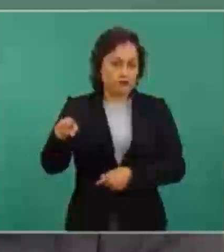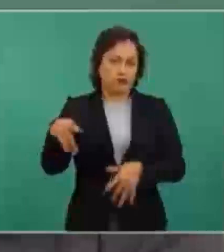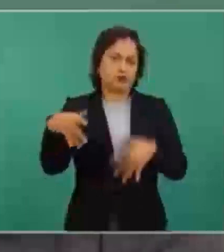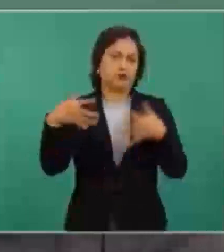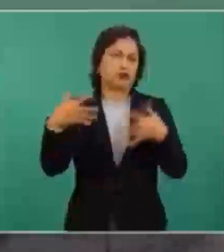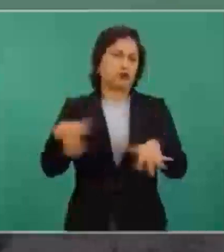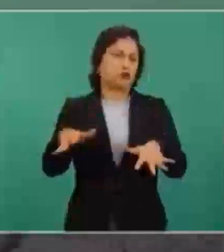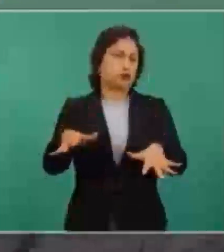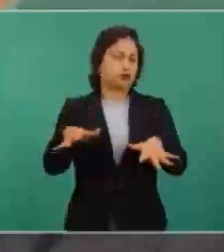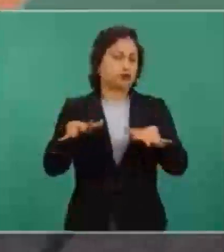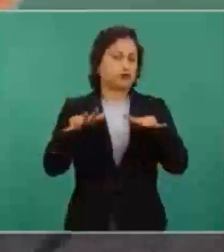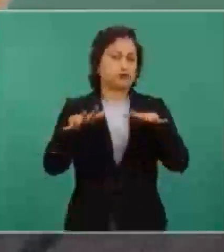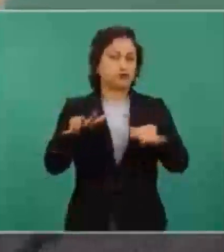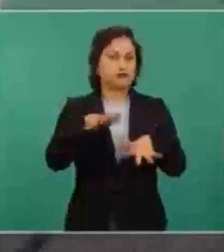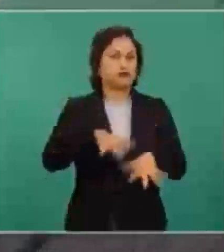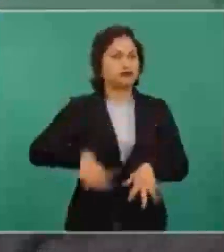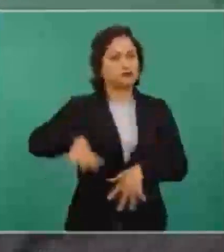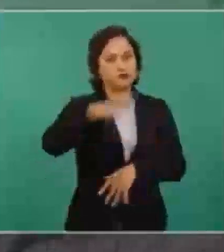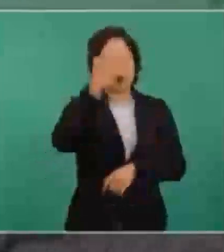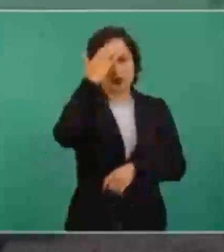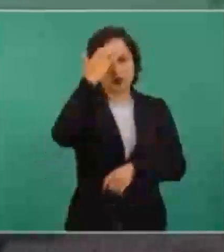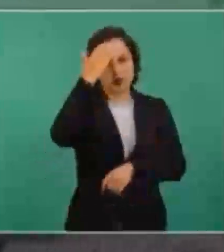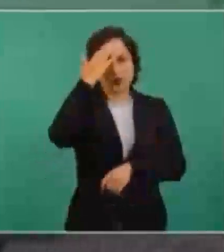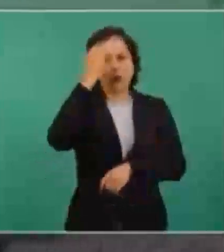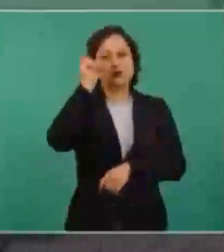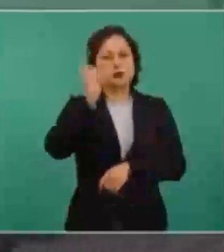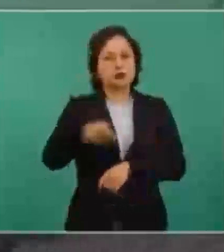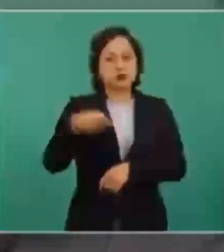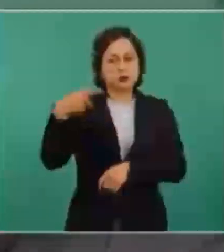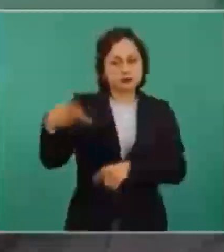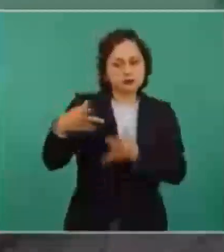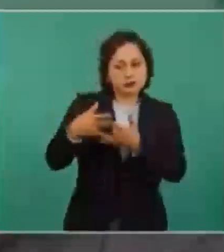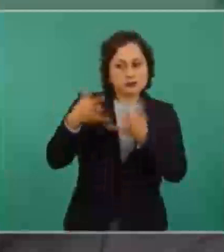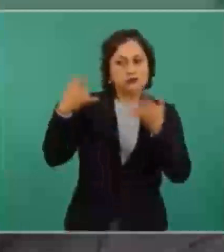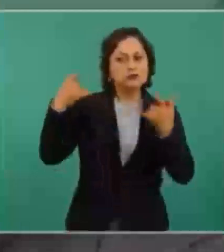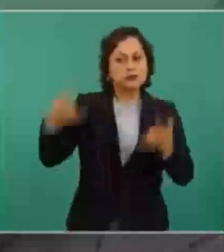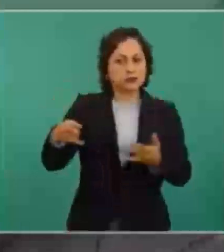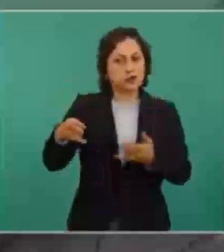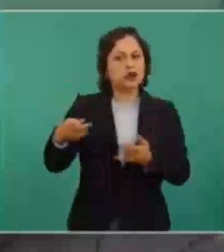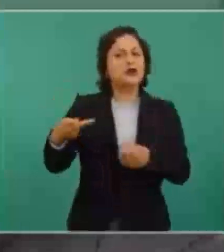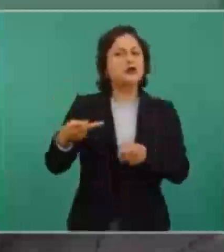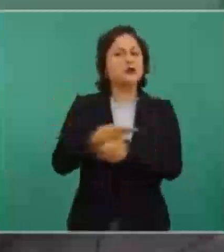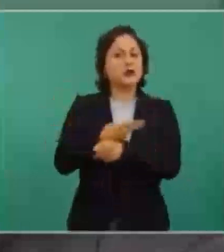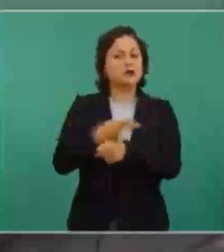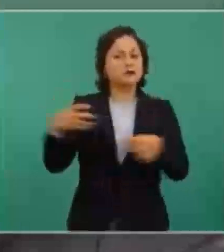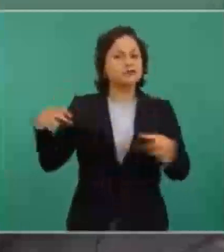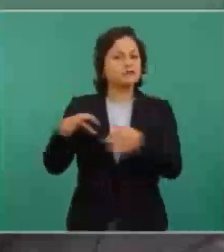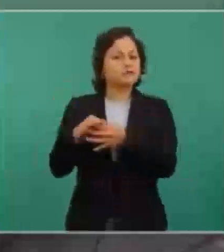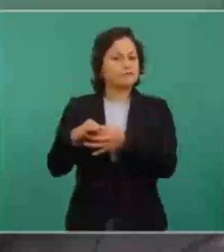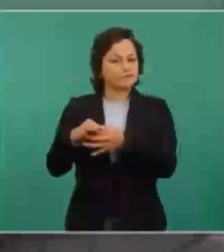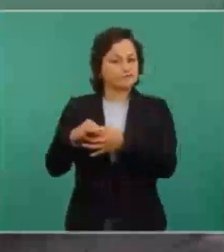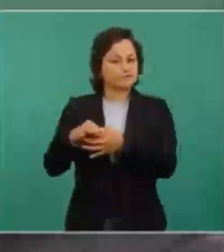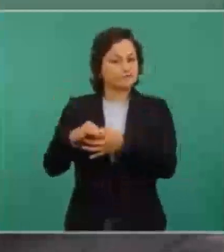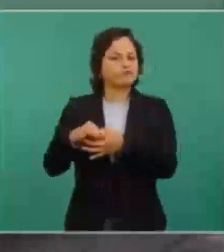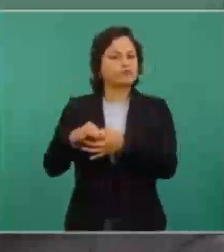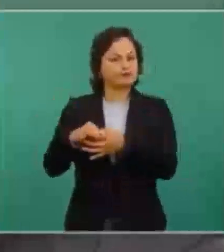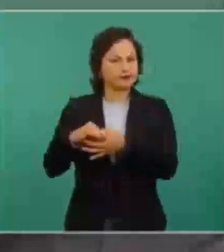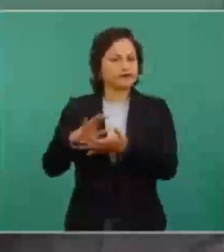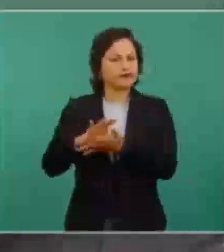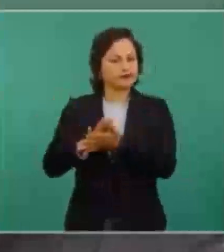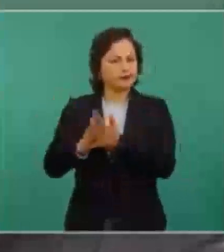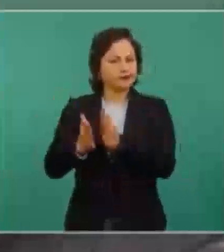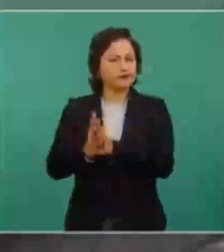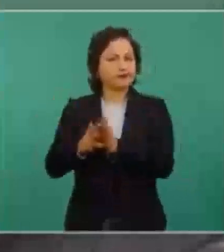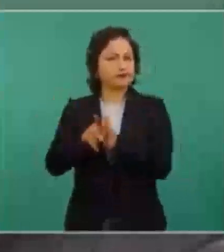representativo del papel de los medios. Yo recuerdo que fui a hacer